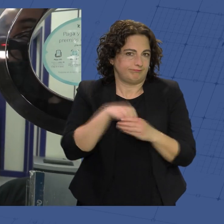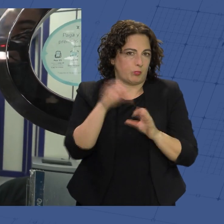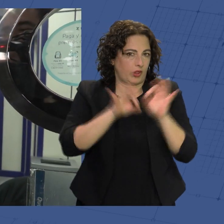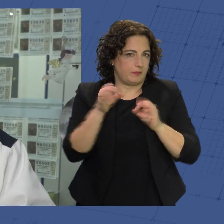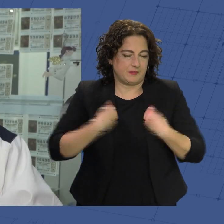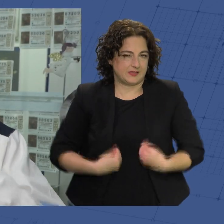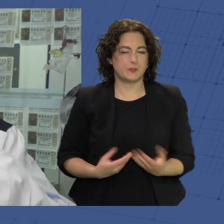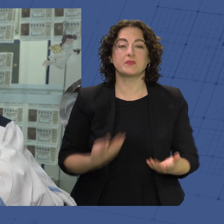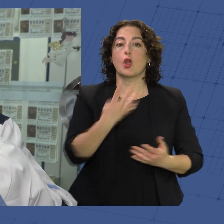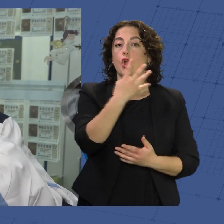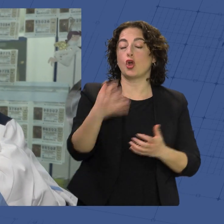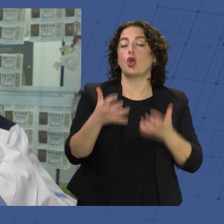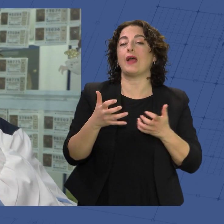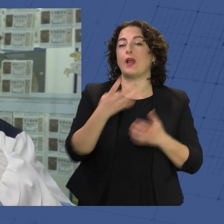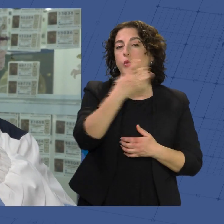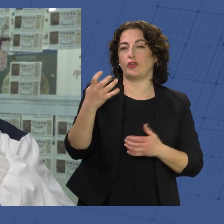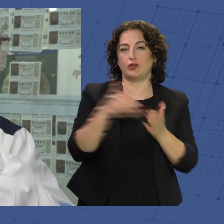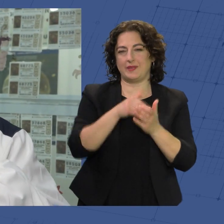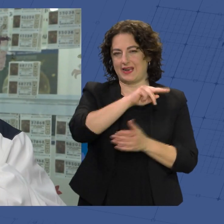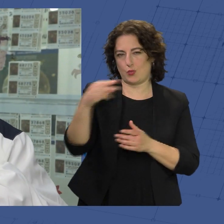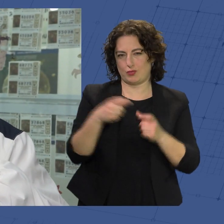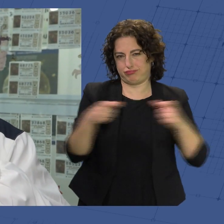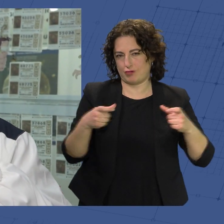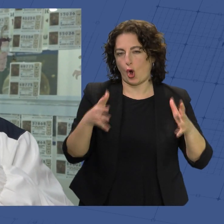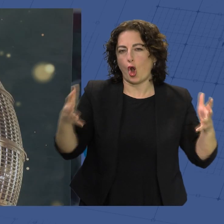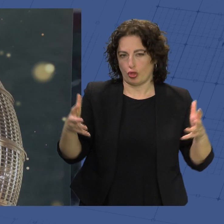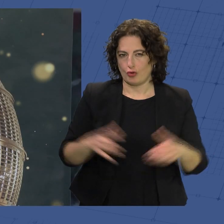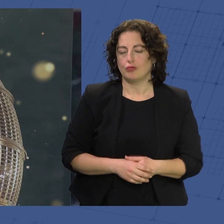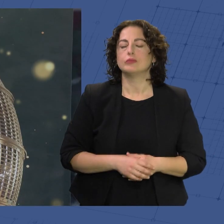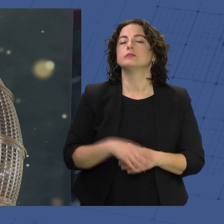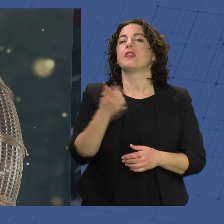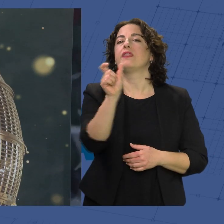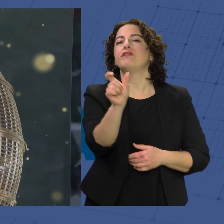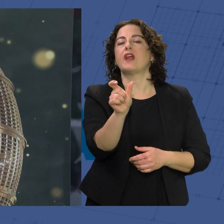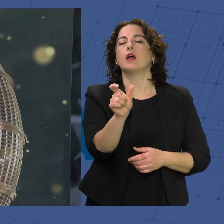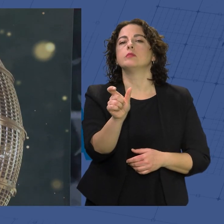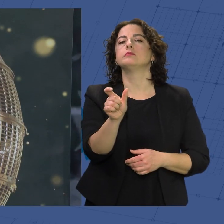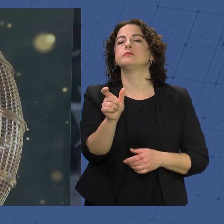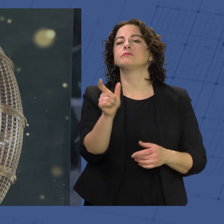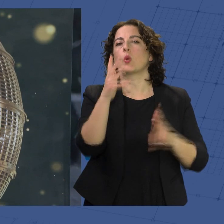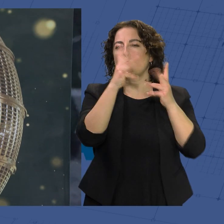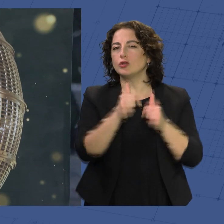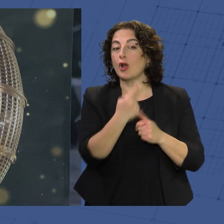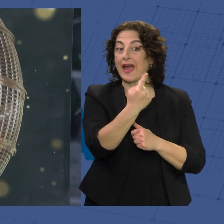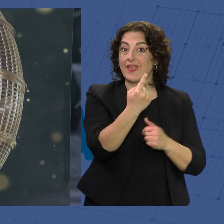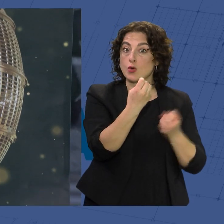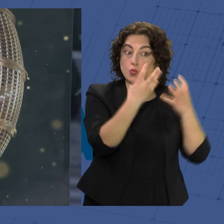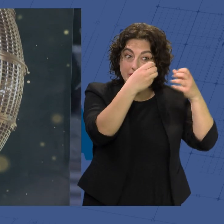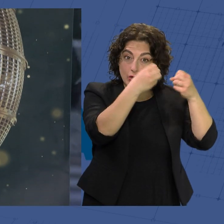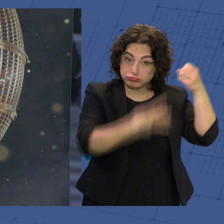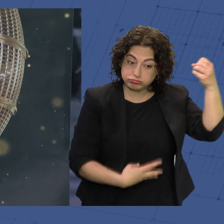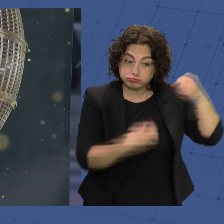.000 euros que gana cada uno de los décimos del gordo. En cuanto a cifras, hagan cuentas, cada número tiene 1